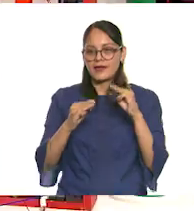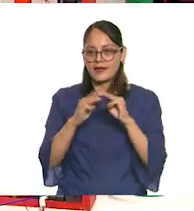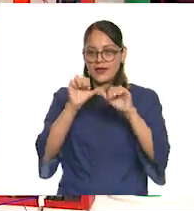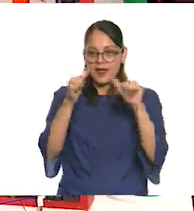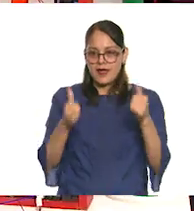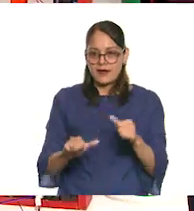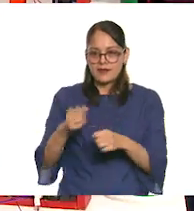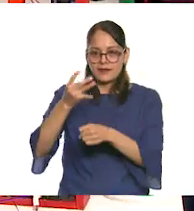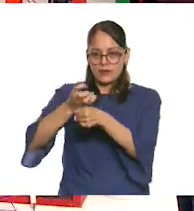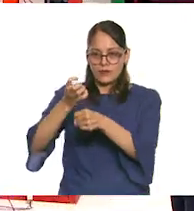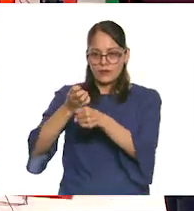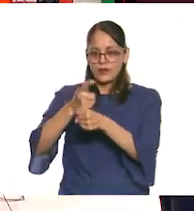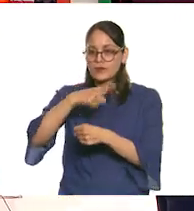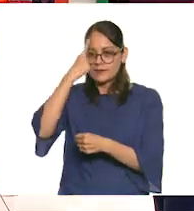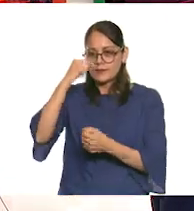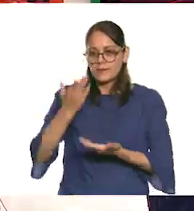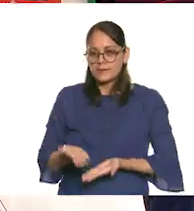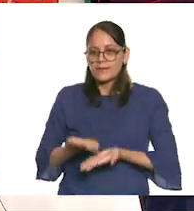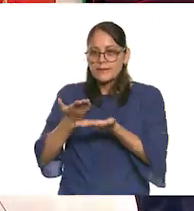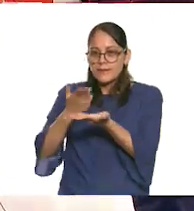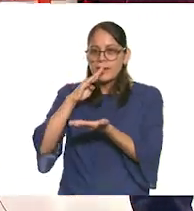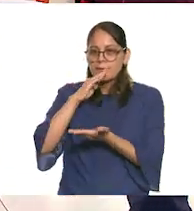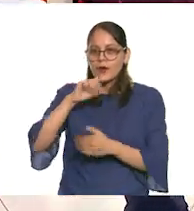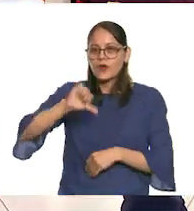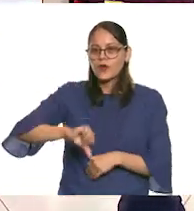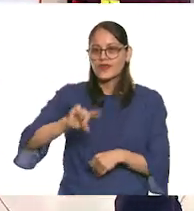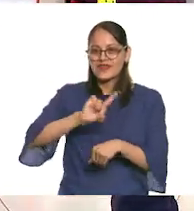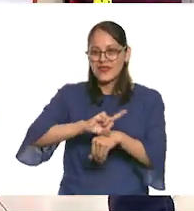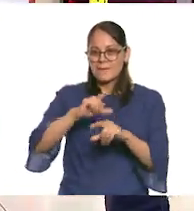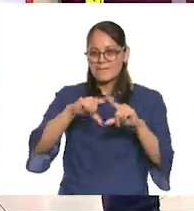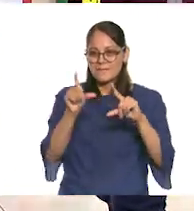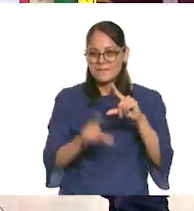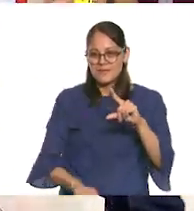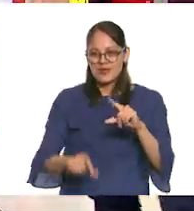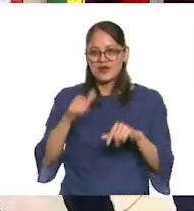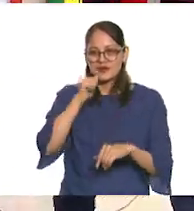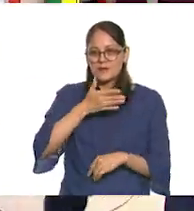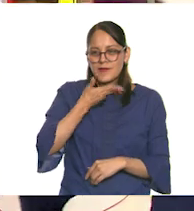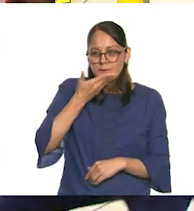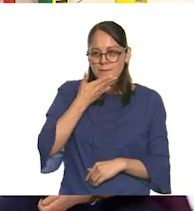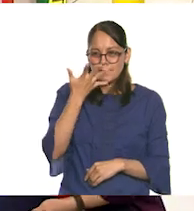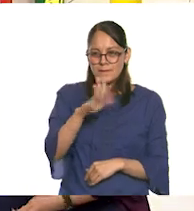Dedicadas a las mamás que celebramos aquí en México cada 10 de mayo.